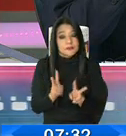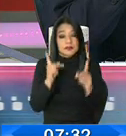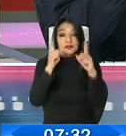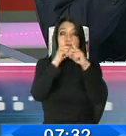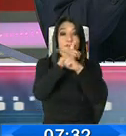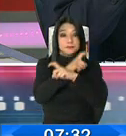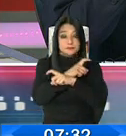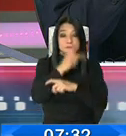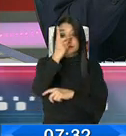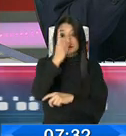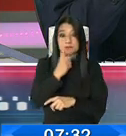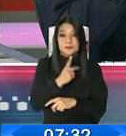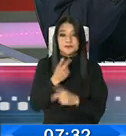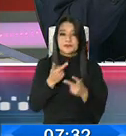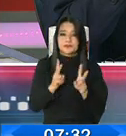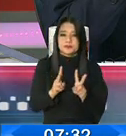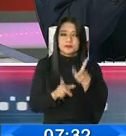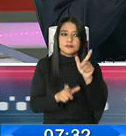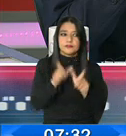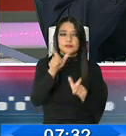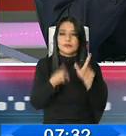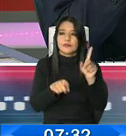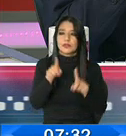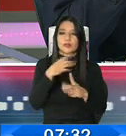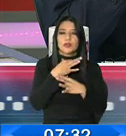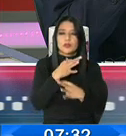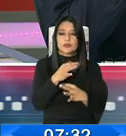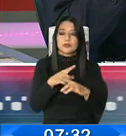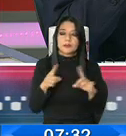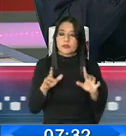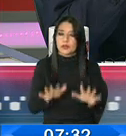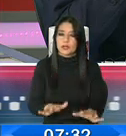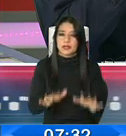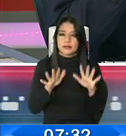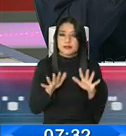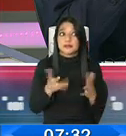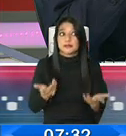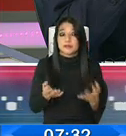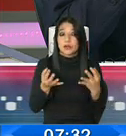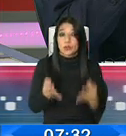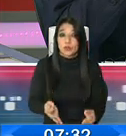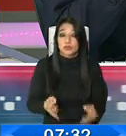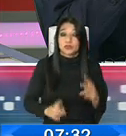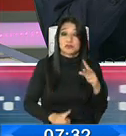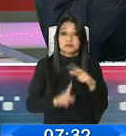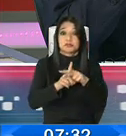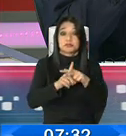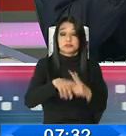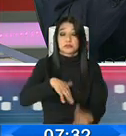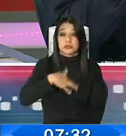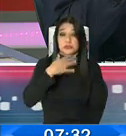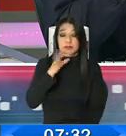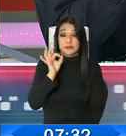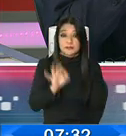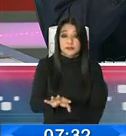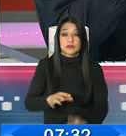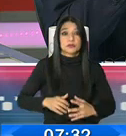también que correspondan a este tipo de desastre que estamos atravesando. Y obviamente